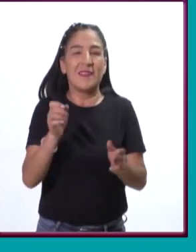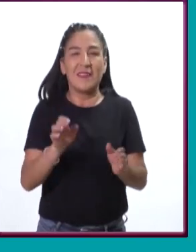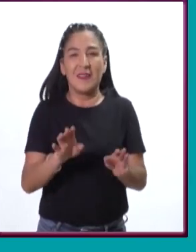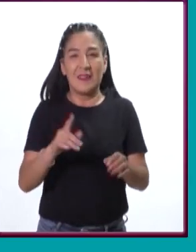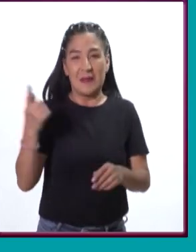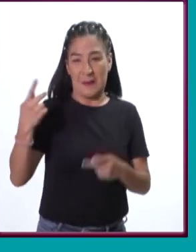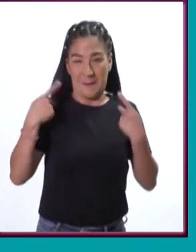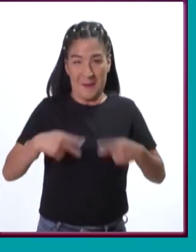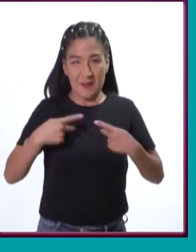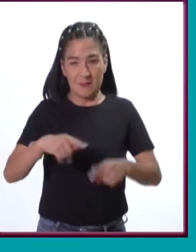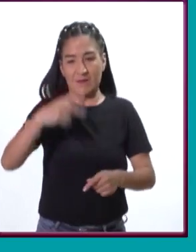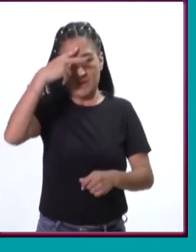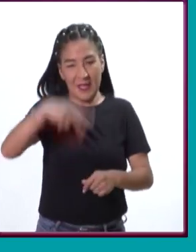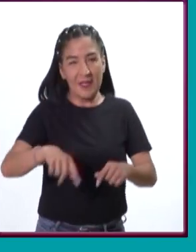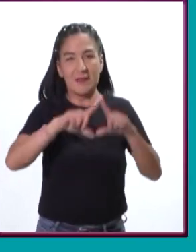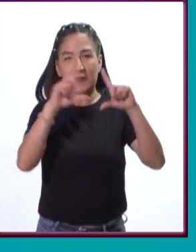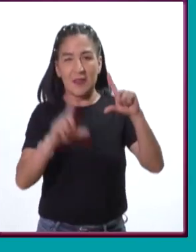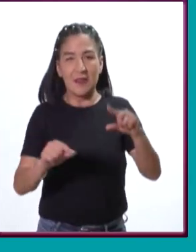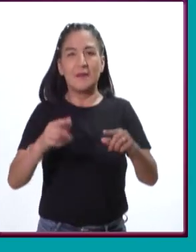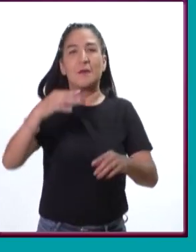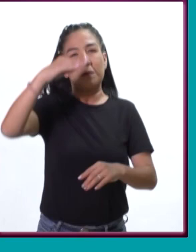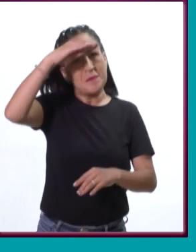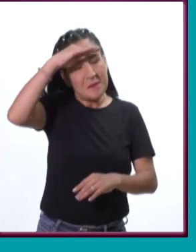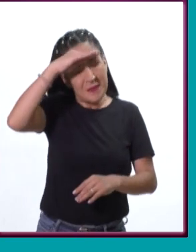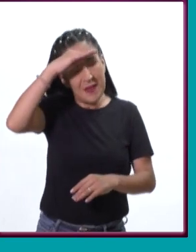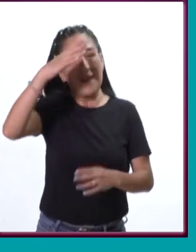lo que la población mexicana